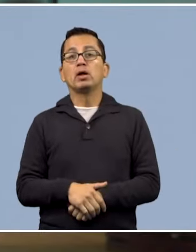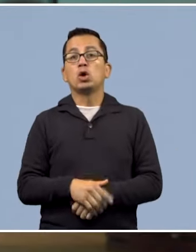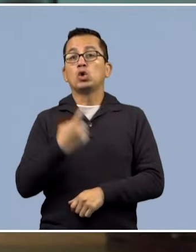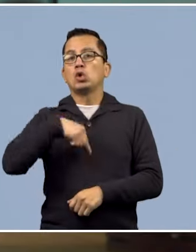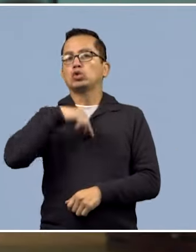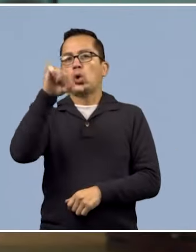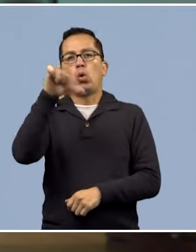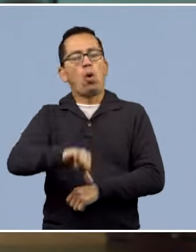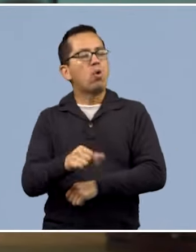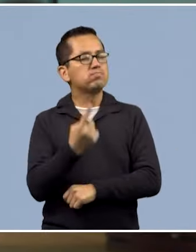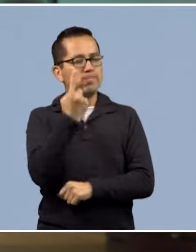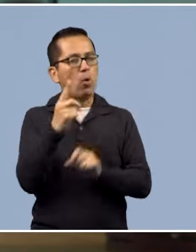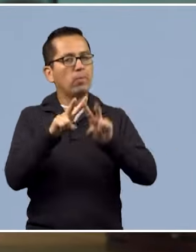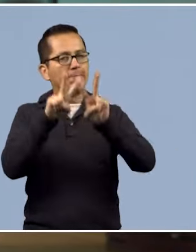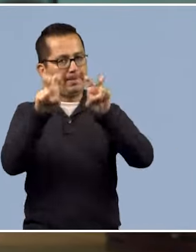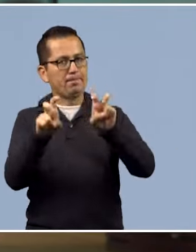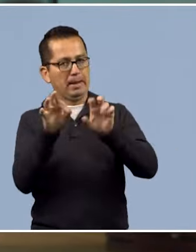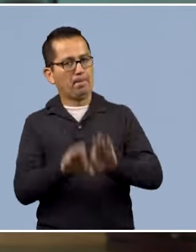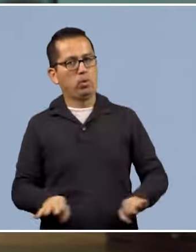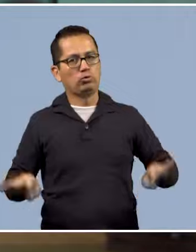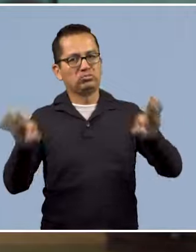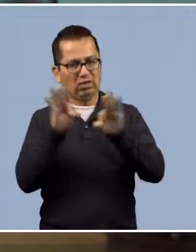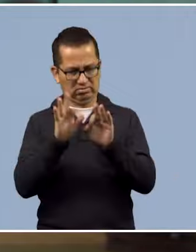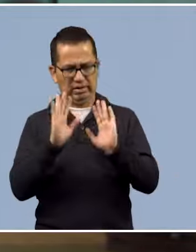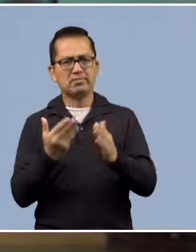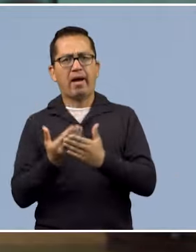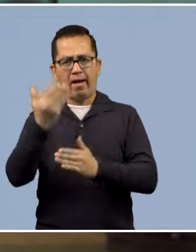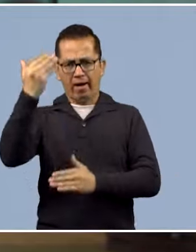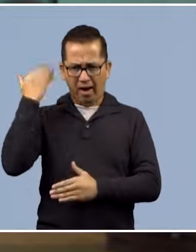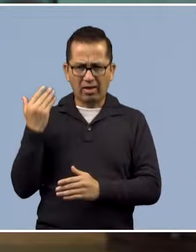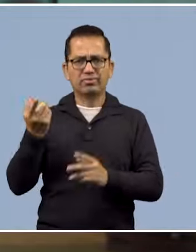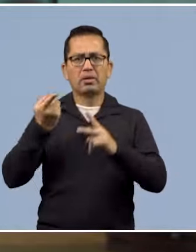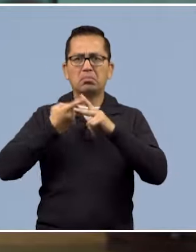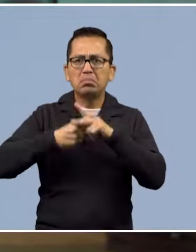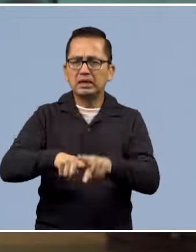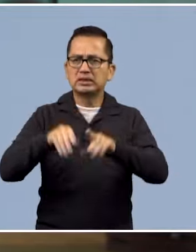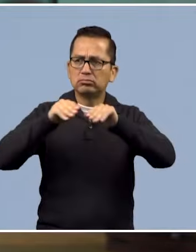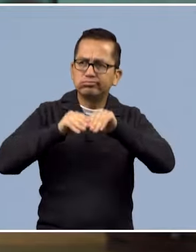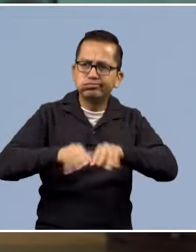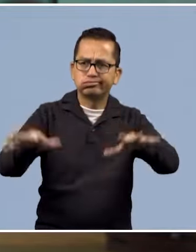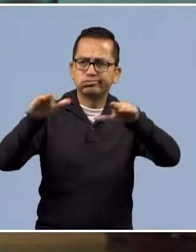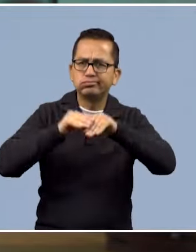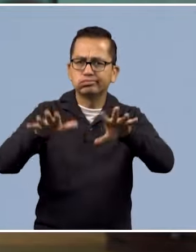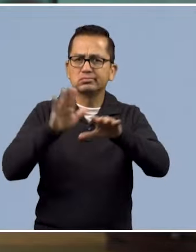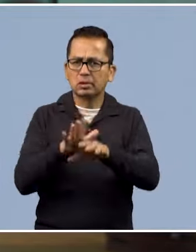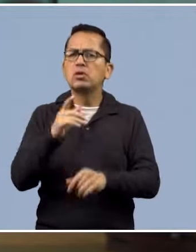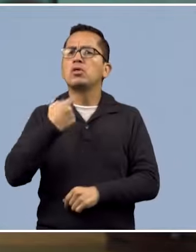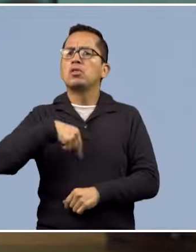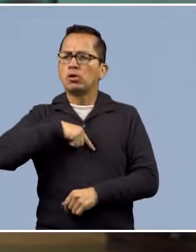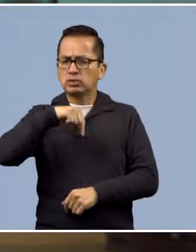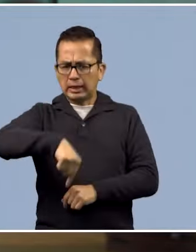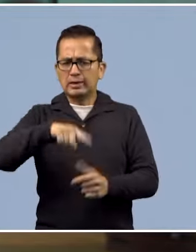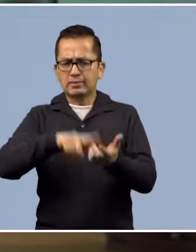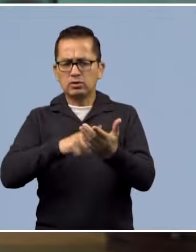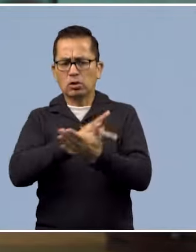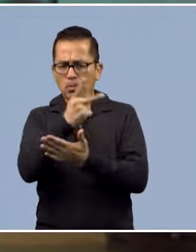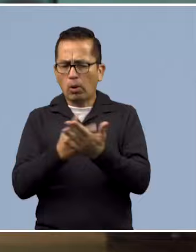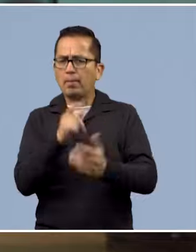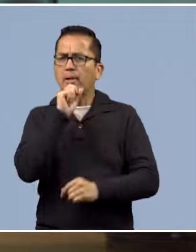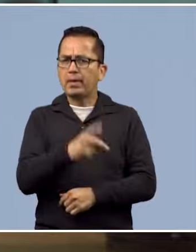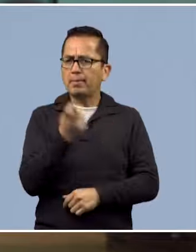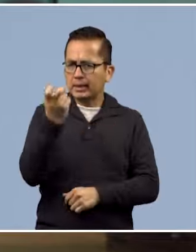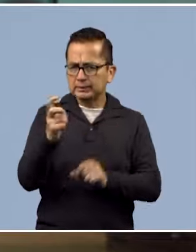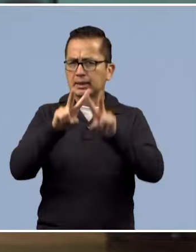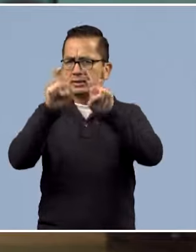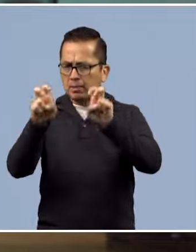que en esta emisión, pues vamos a seguirle la pista a un tema que ha estado en conversación desde hace ya algunos meses. Incluso aquí en este mismo espacio, pues le